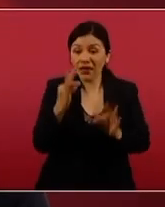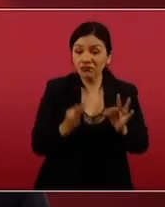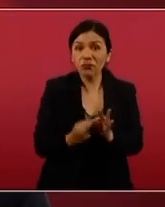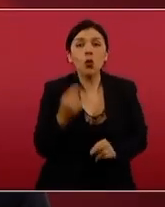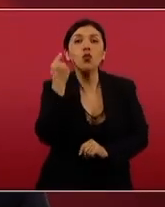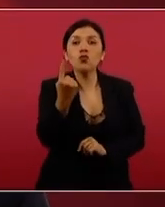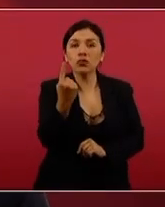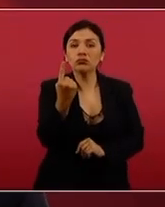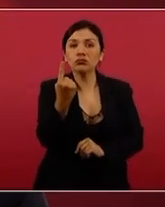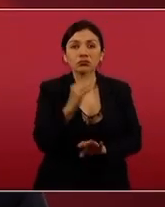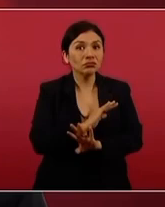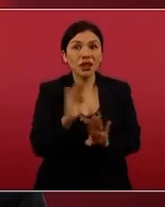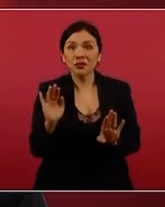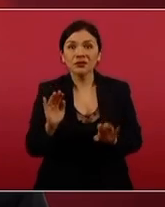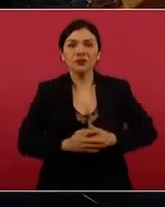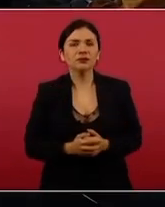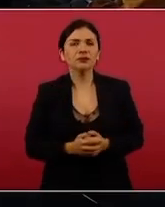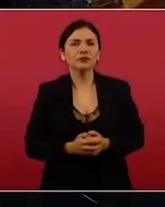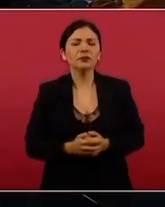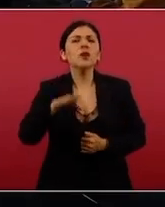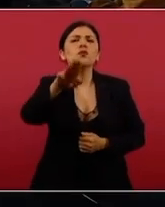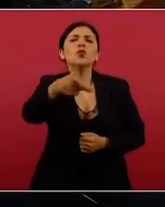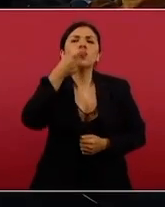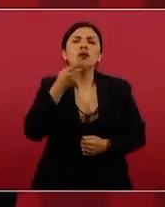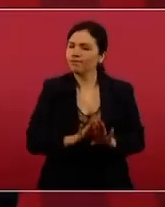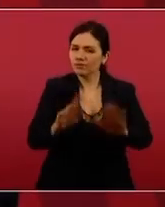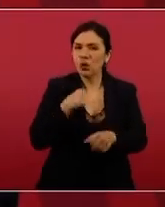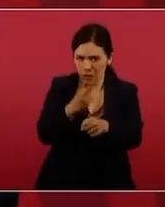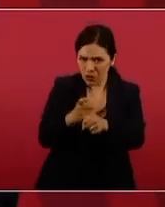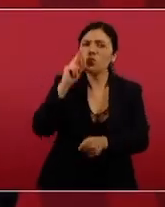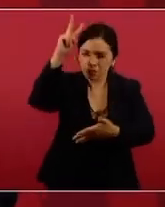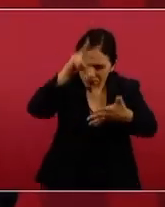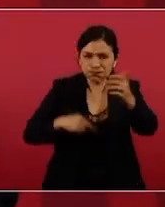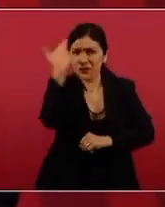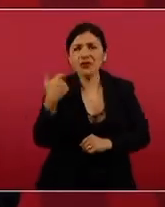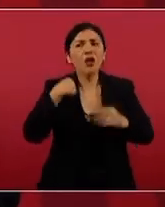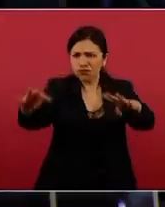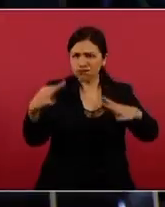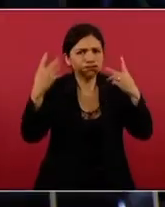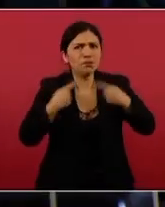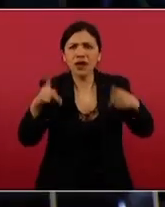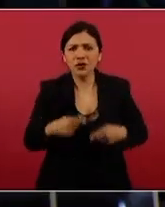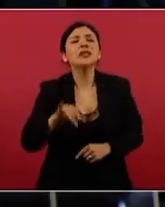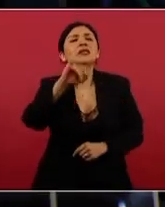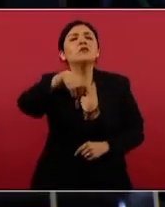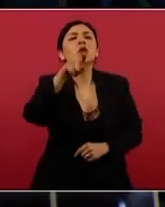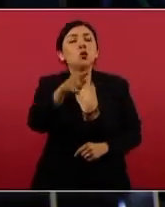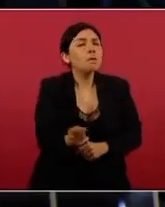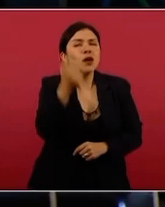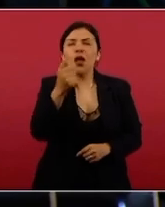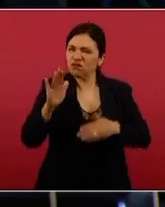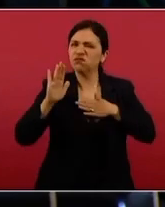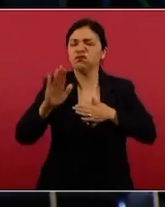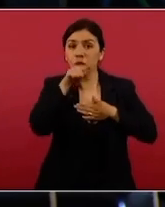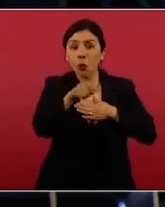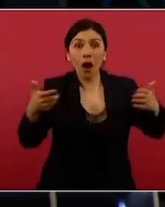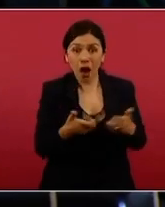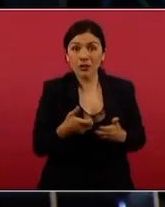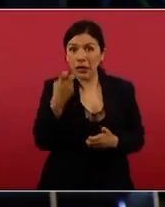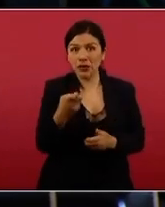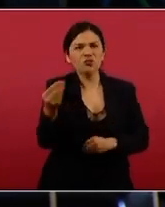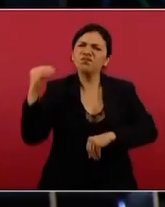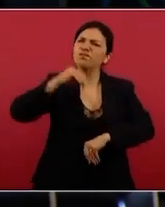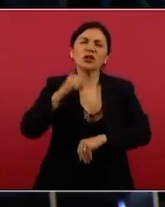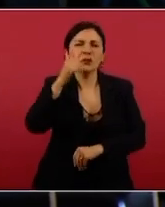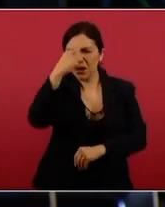uno. Pero uno de los principales compromisos que te invito a que hagas la revisión, porque fue público. Yo los he visto, presidente, pero uno de sus principales compromisos que hizo, y fue